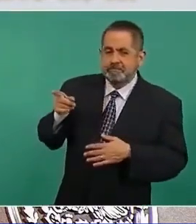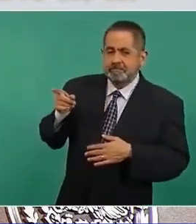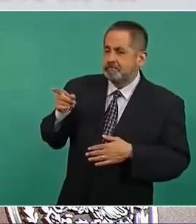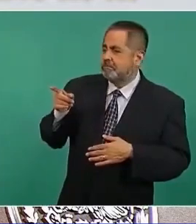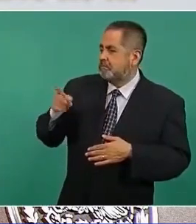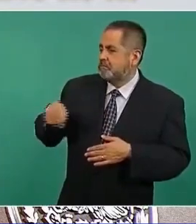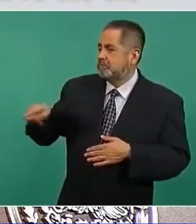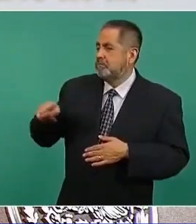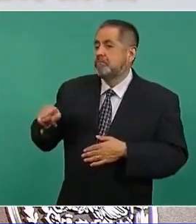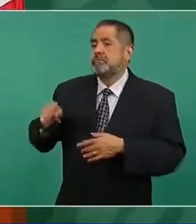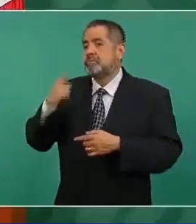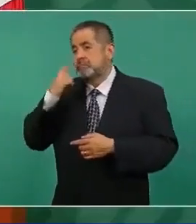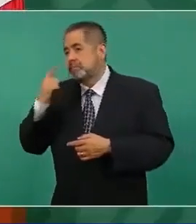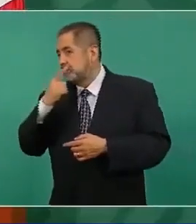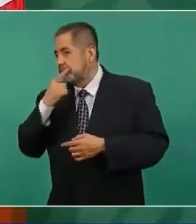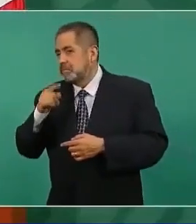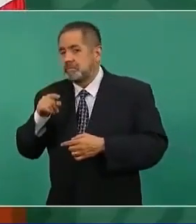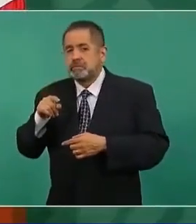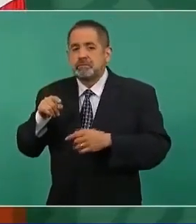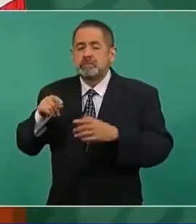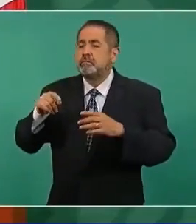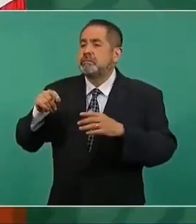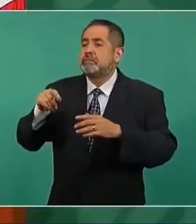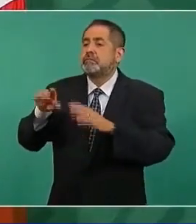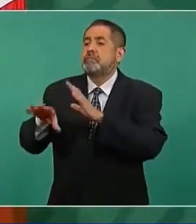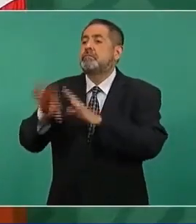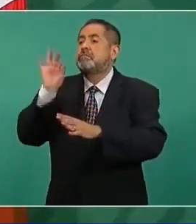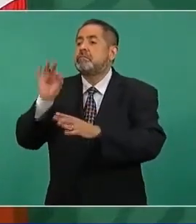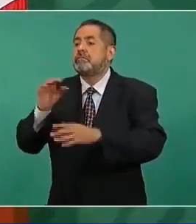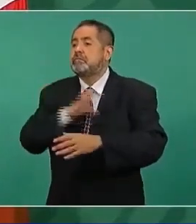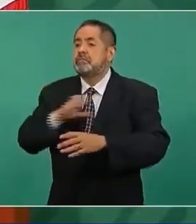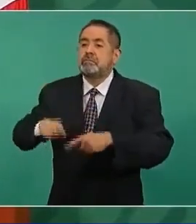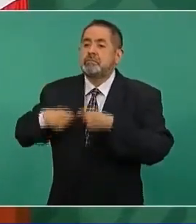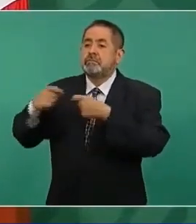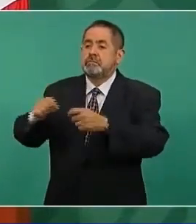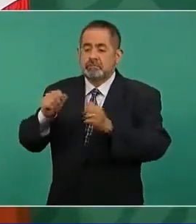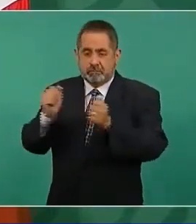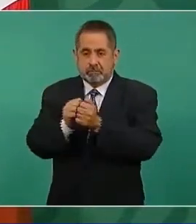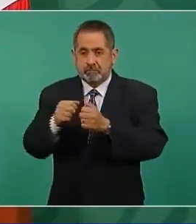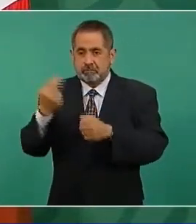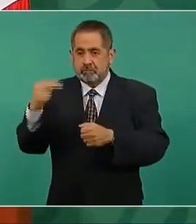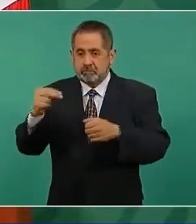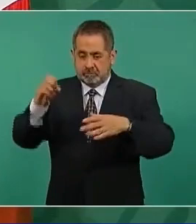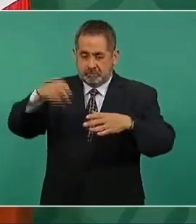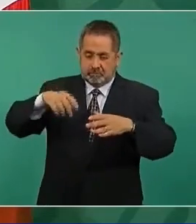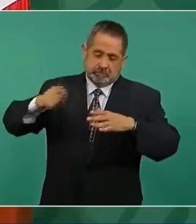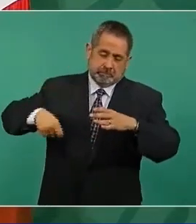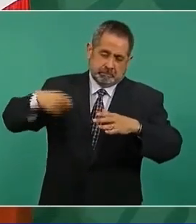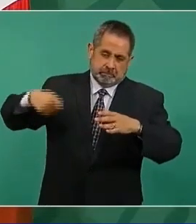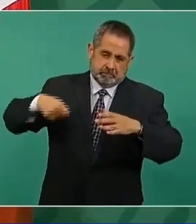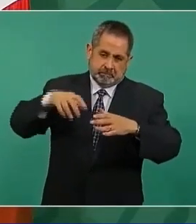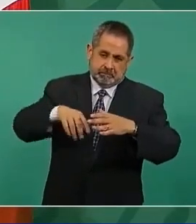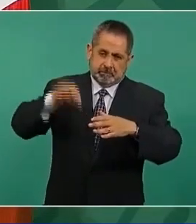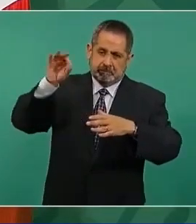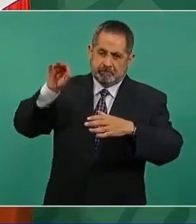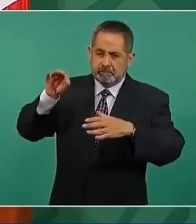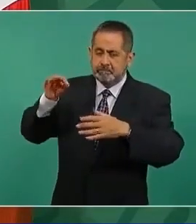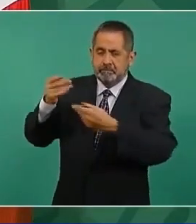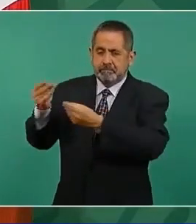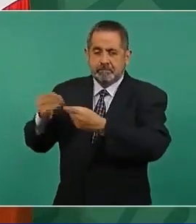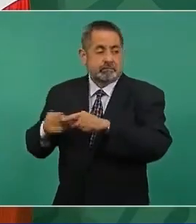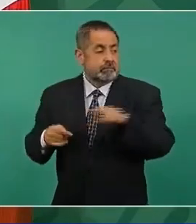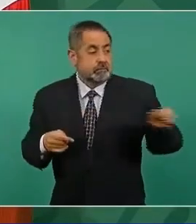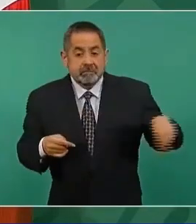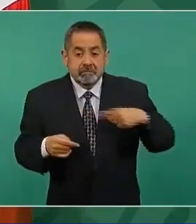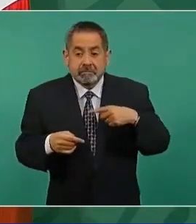candidatos con la tómbola y se empezaron a reír y a burlarse. El caso es que